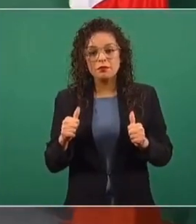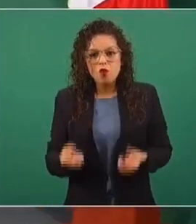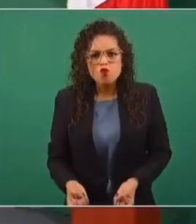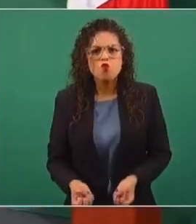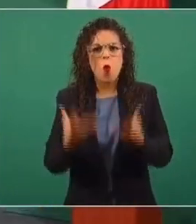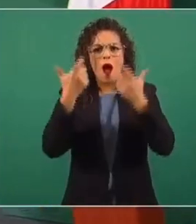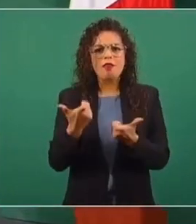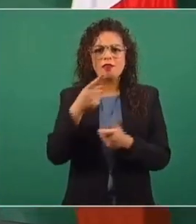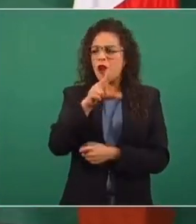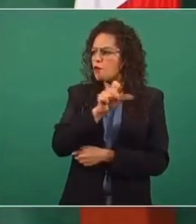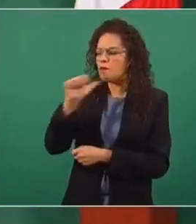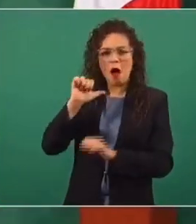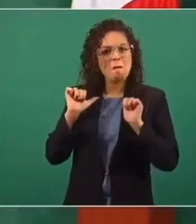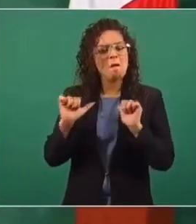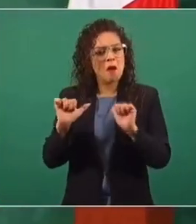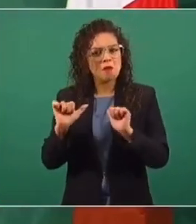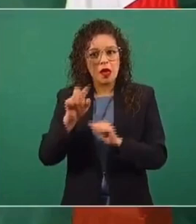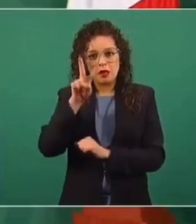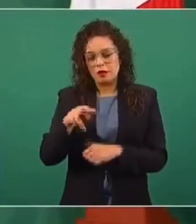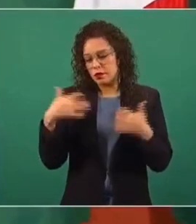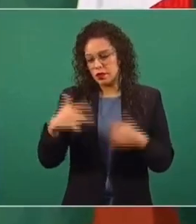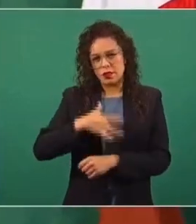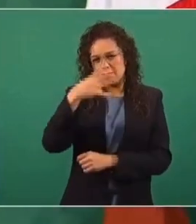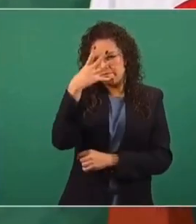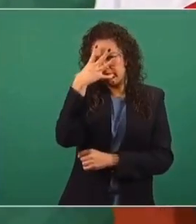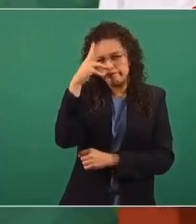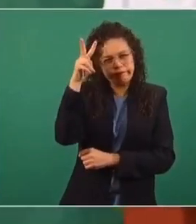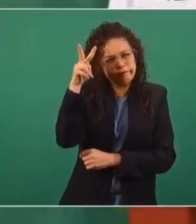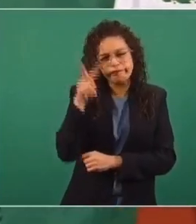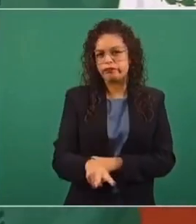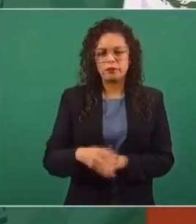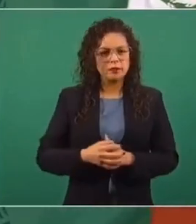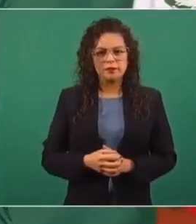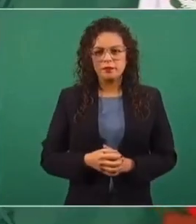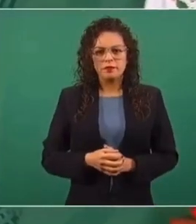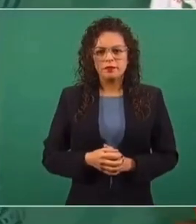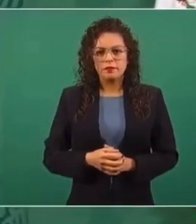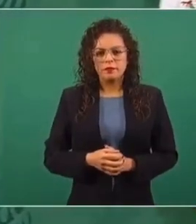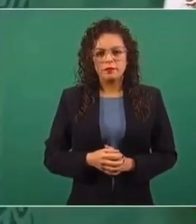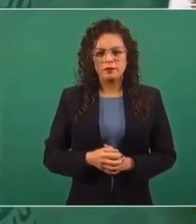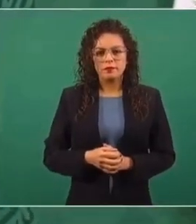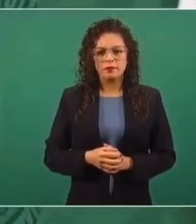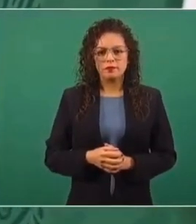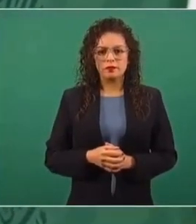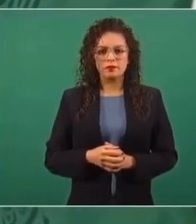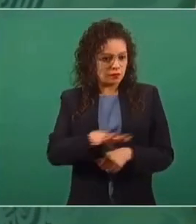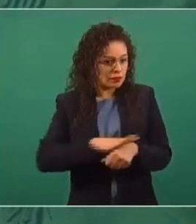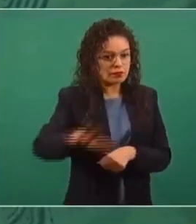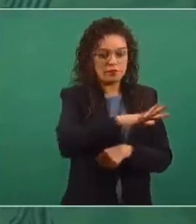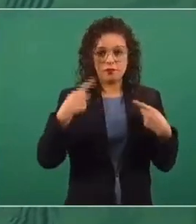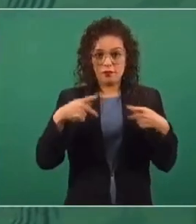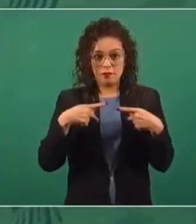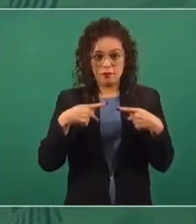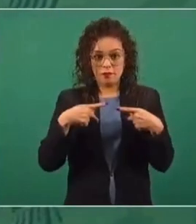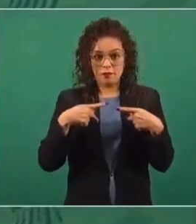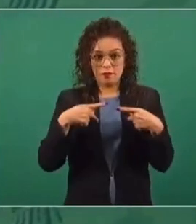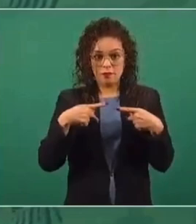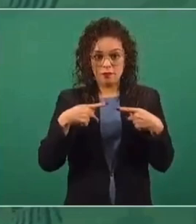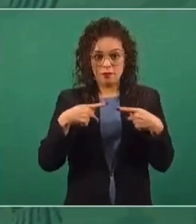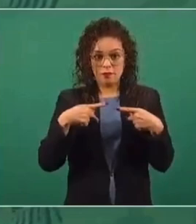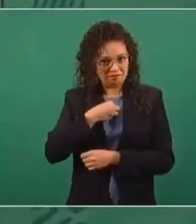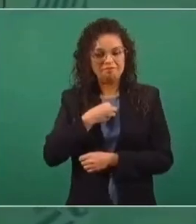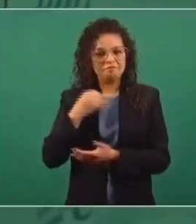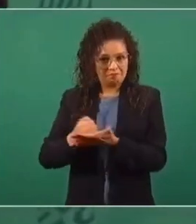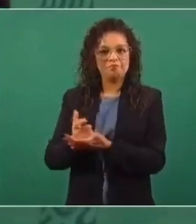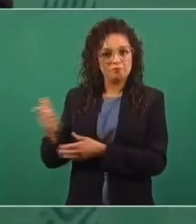condonaba, es indignante cómo obligar al pueblo a pagar impuestos, a contribuir, y los de